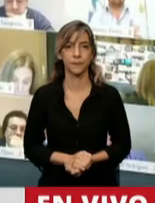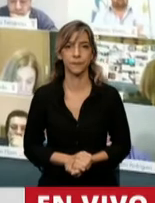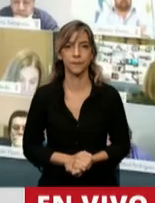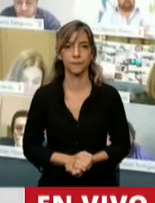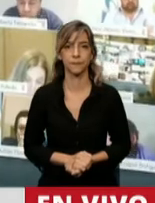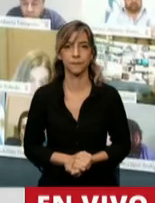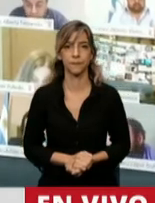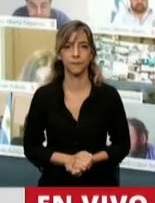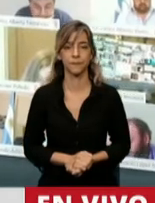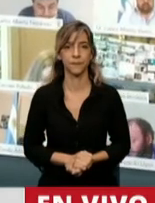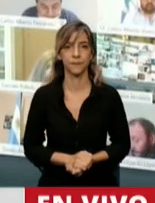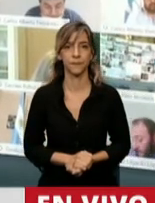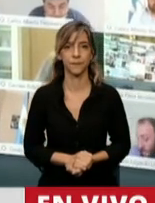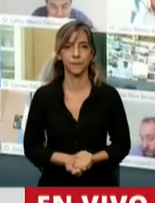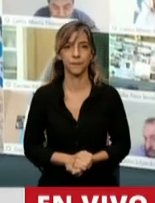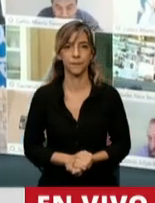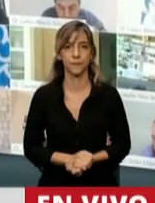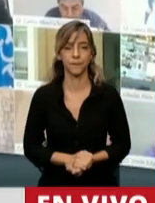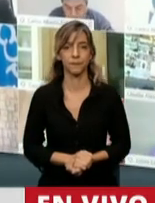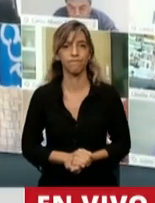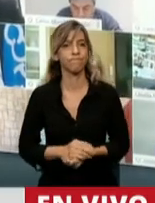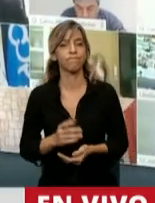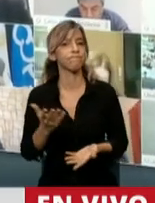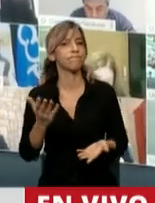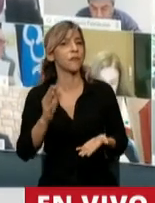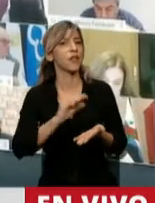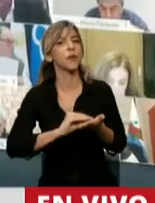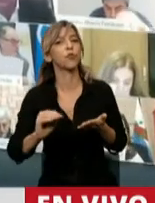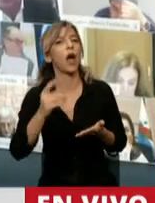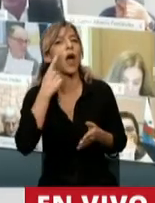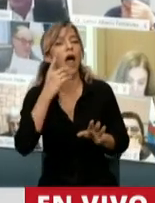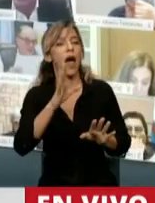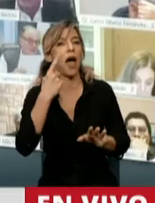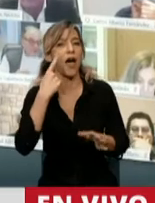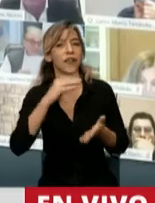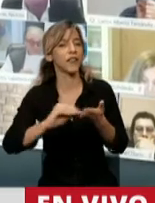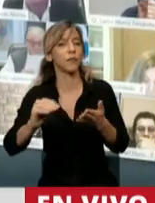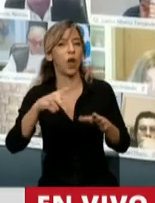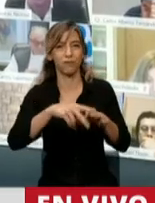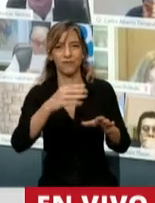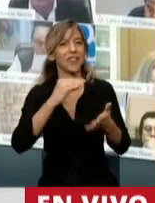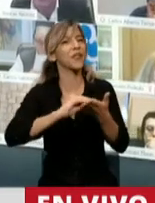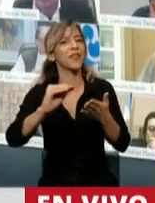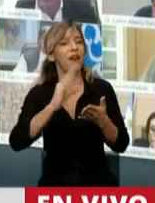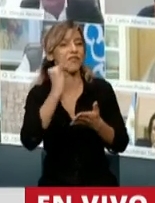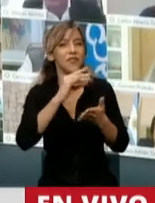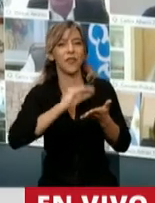con lo cual esta ampliación de la moratoria... Diputado, intente cerrar la cámara a ver si mejoramos la conexión.